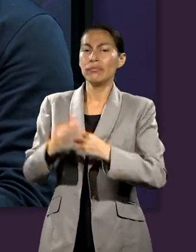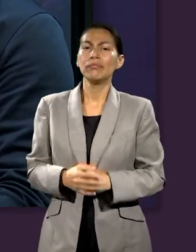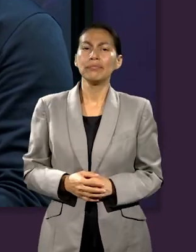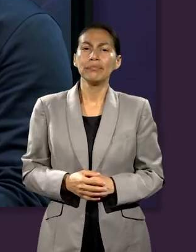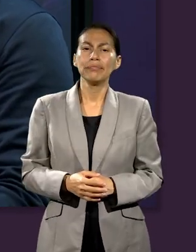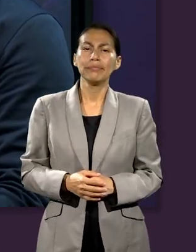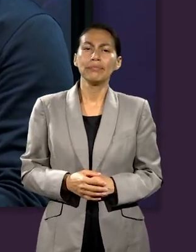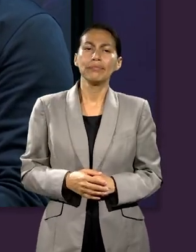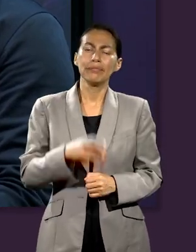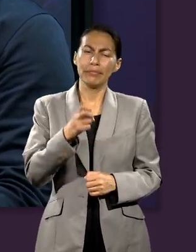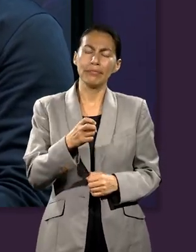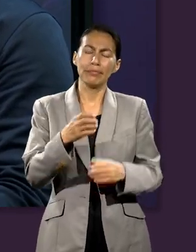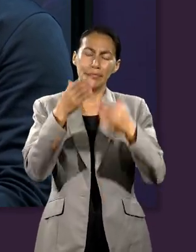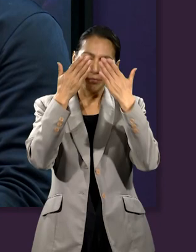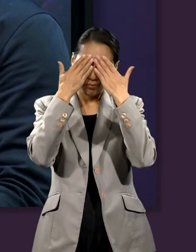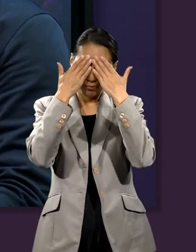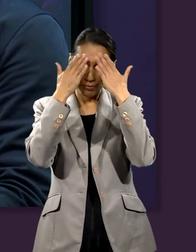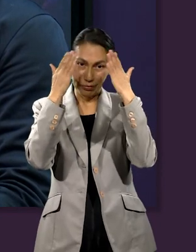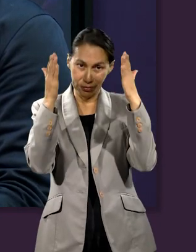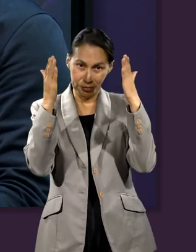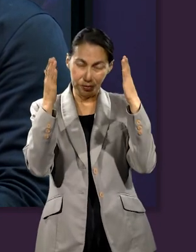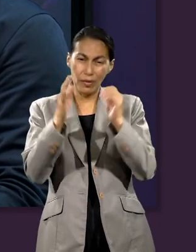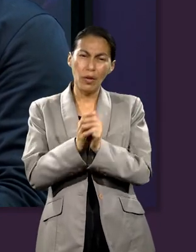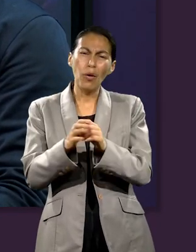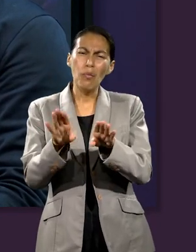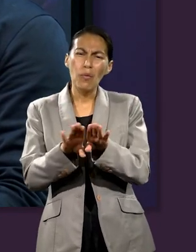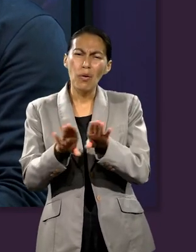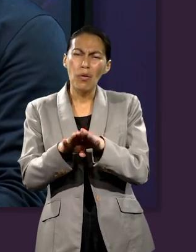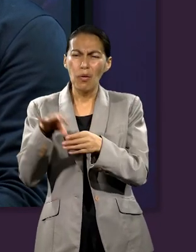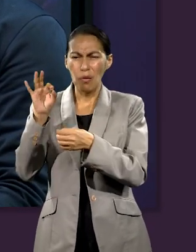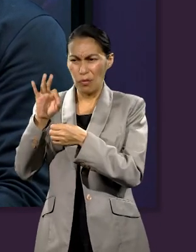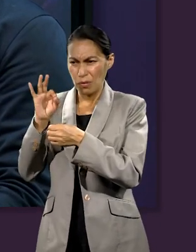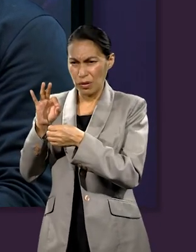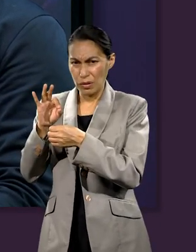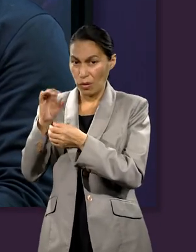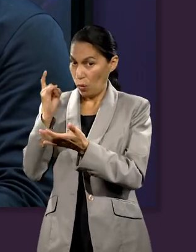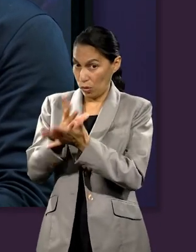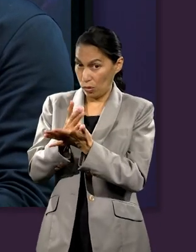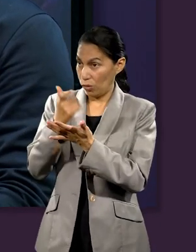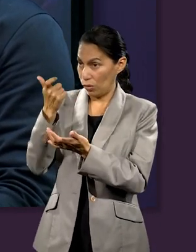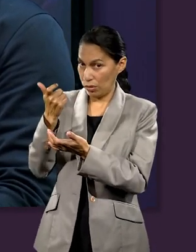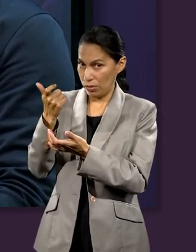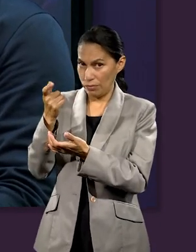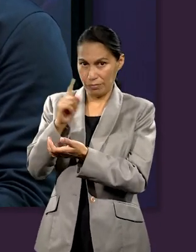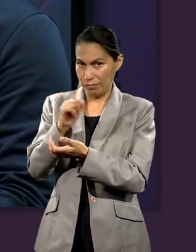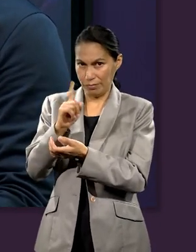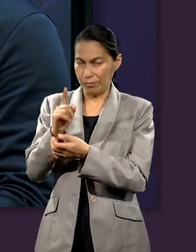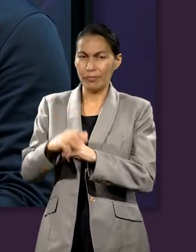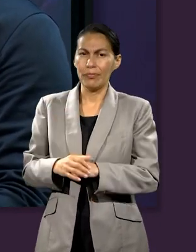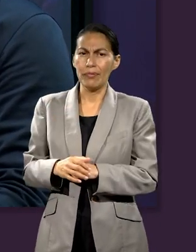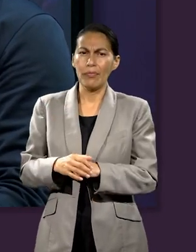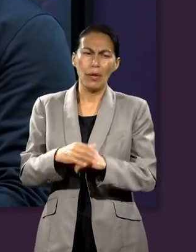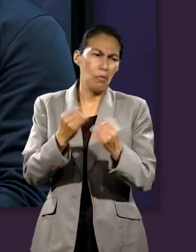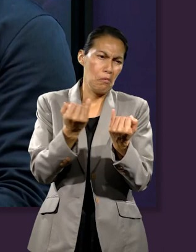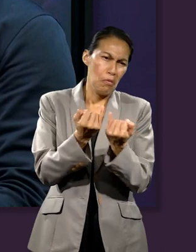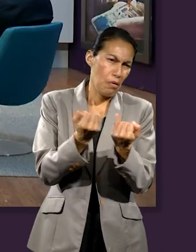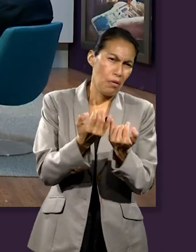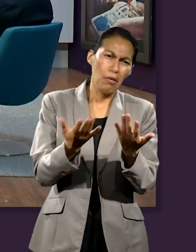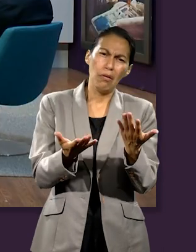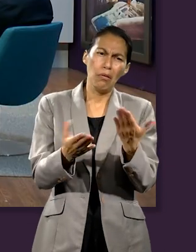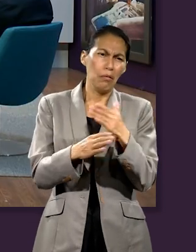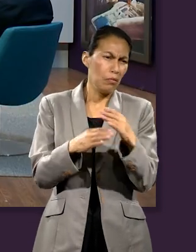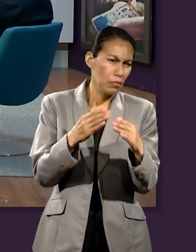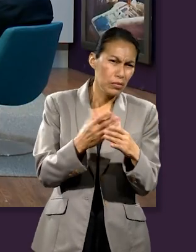En este contexto creo que nos abre el panorama de que las ofrendas no solo son, no es dinero, sino